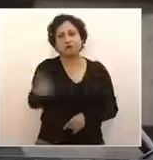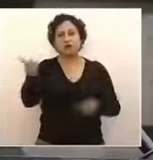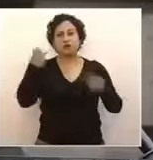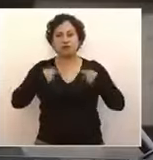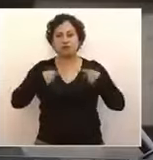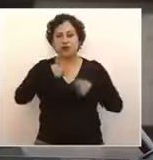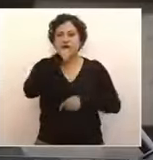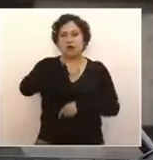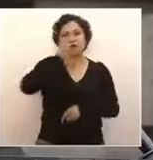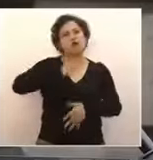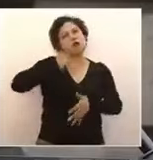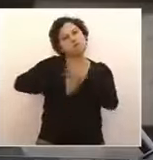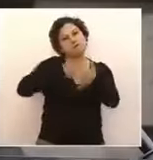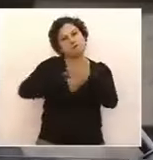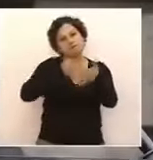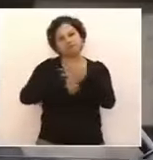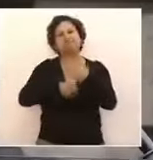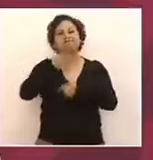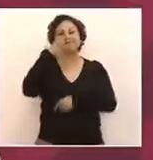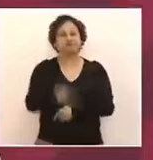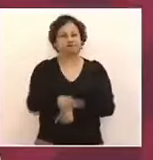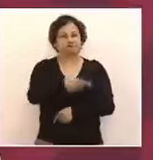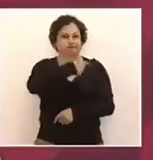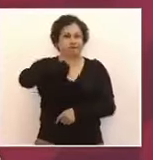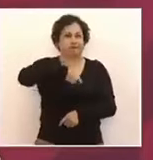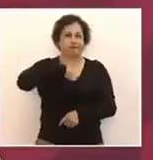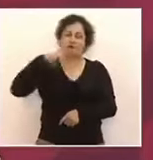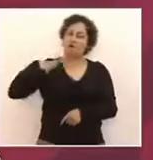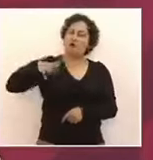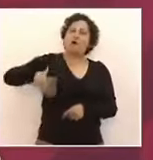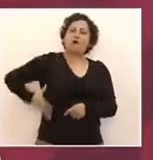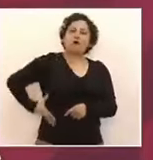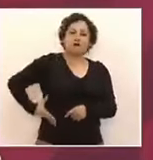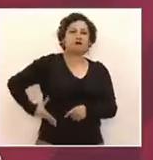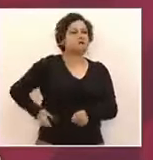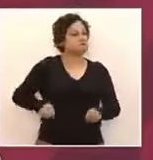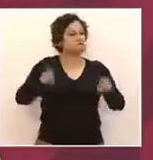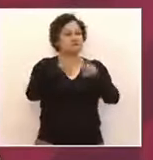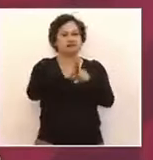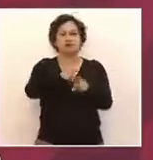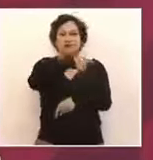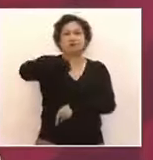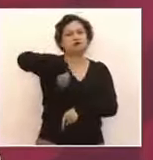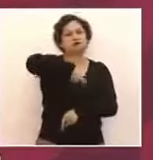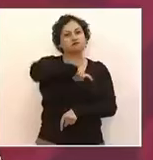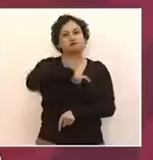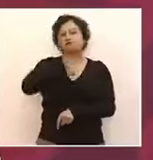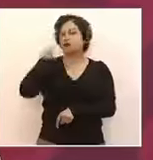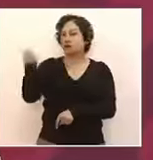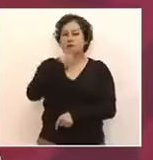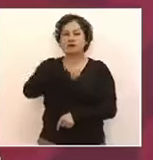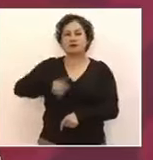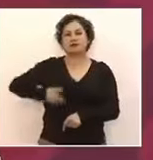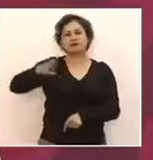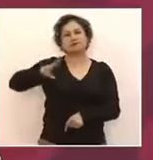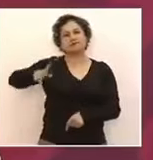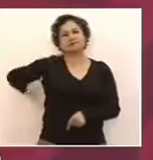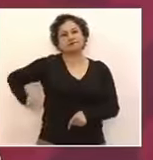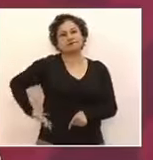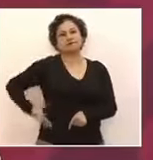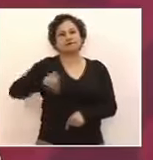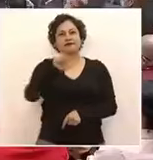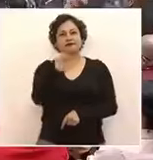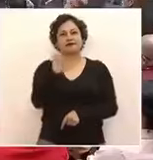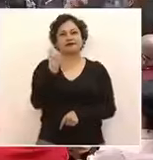heroínas y nos sentimos orgullosos del presidente Andrés Manuel López Obrador. ¡Que viva la Secretaría de Educación